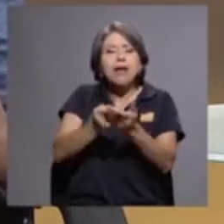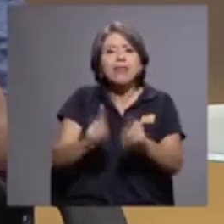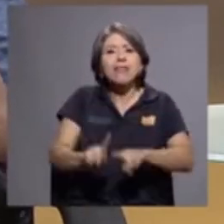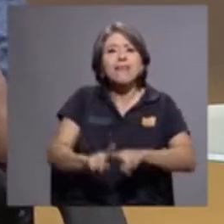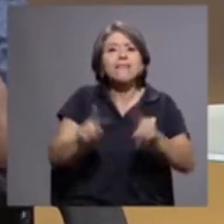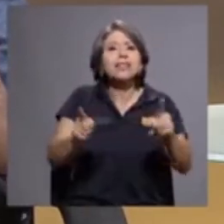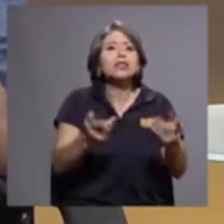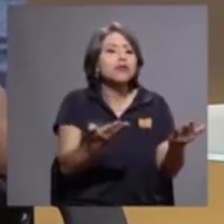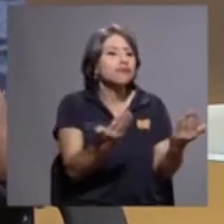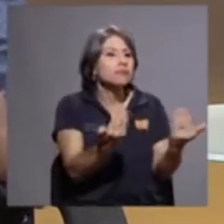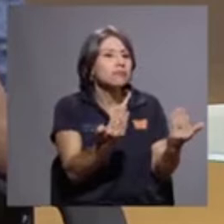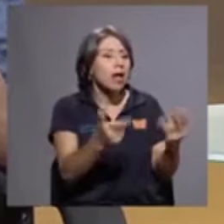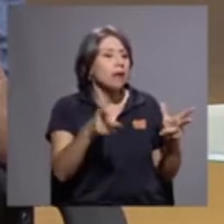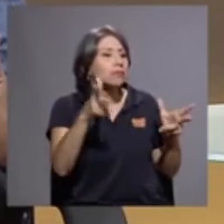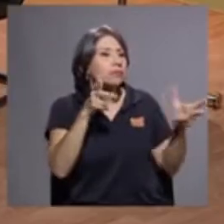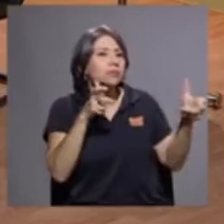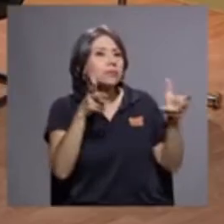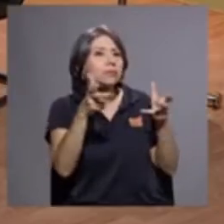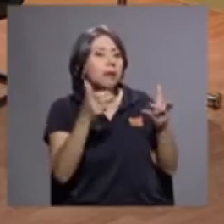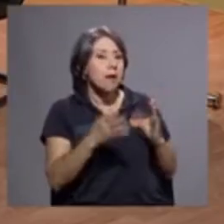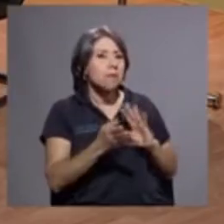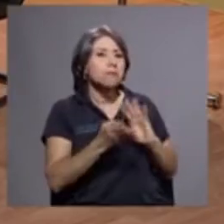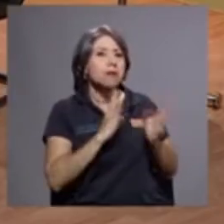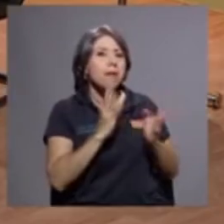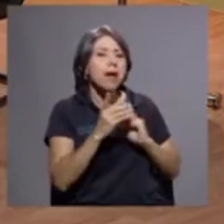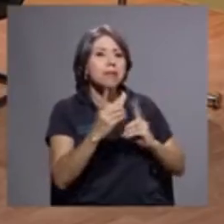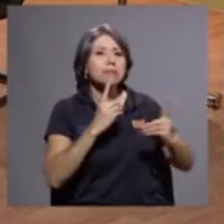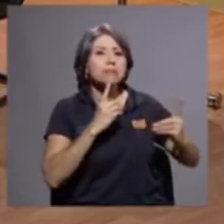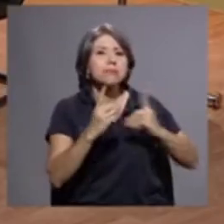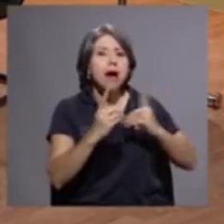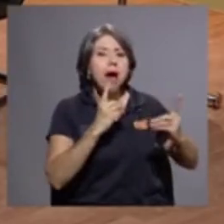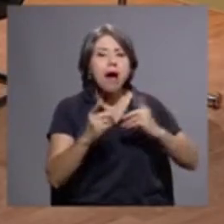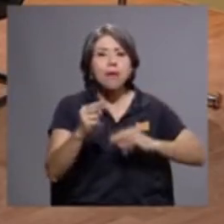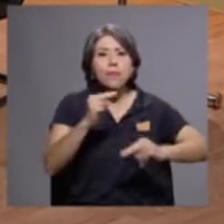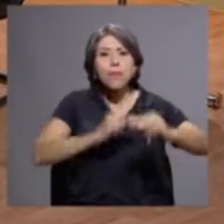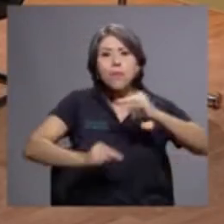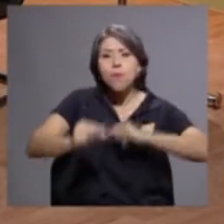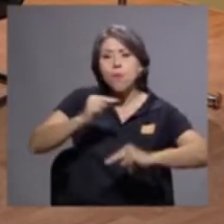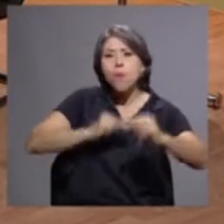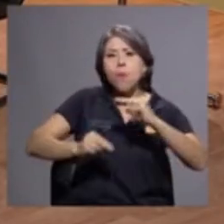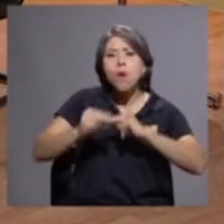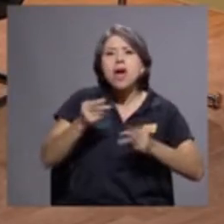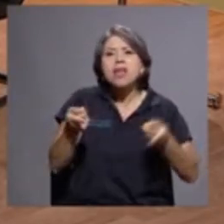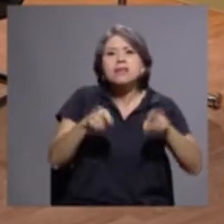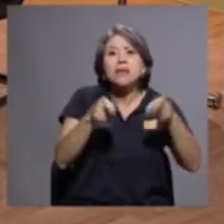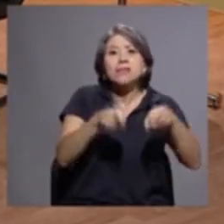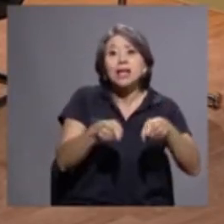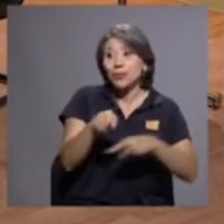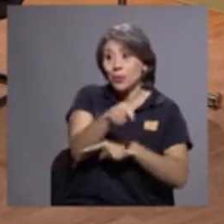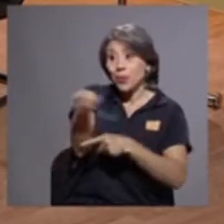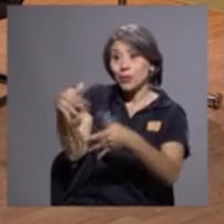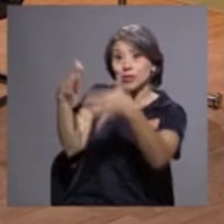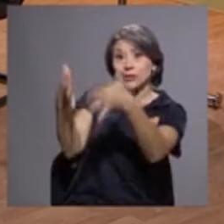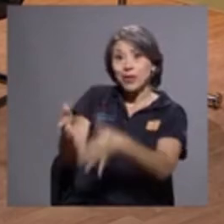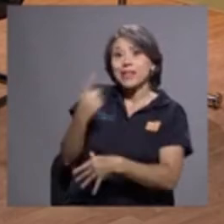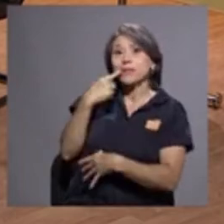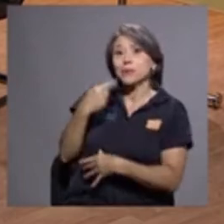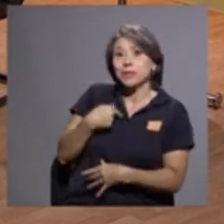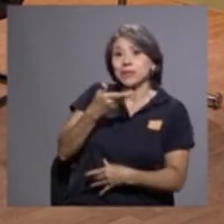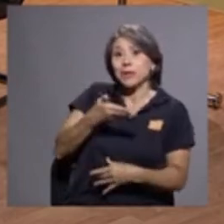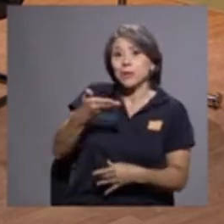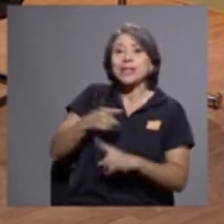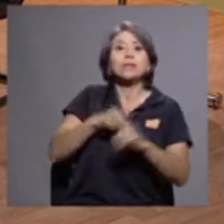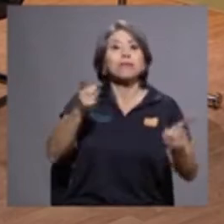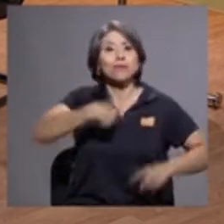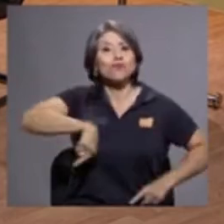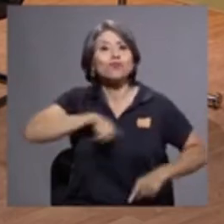escucha, es el diálogo, es la negociación. ¿Qué está pasando? ¿Verdad? Porque ellos nos dicen cosas, pero nosotros también tenemos